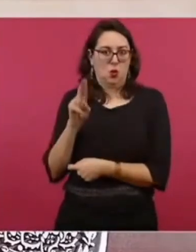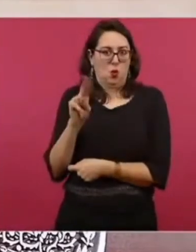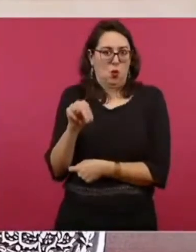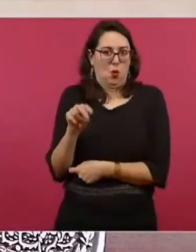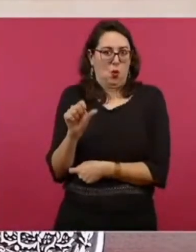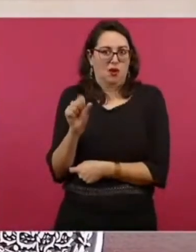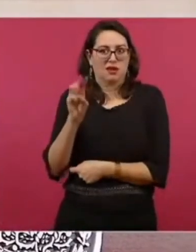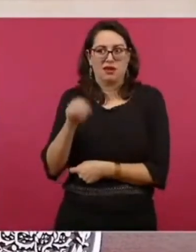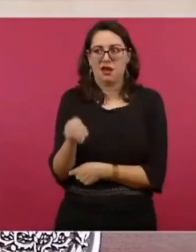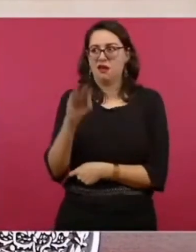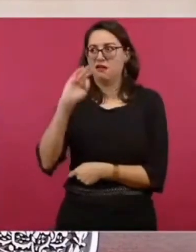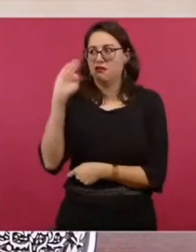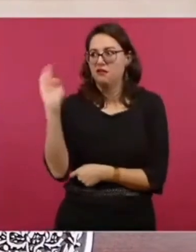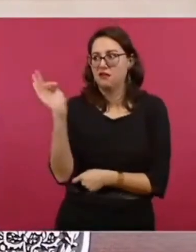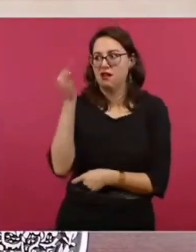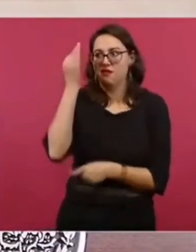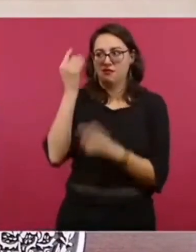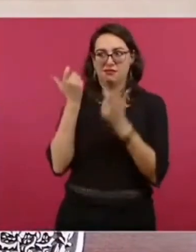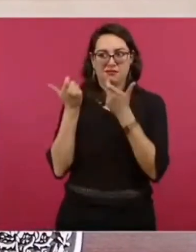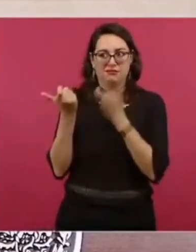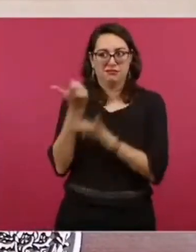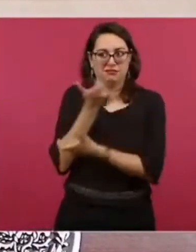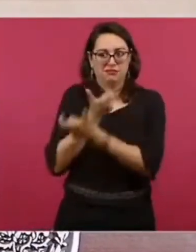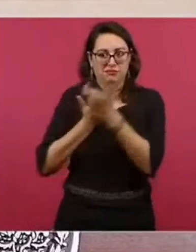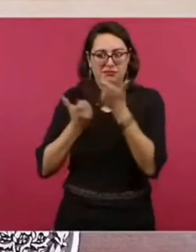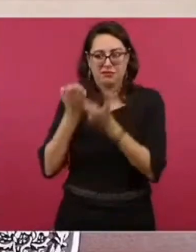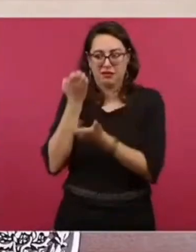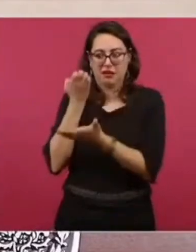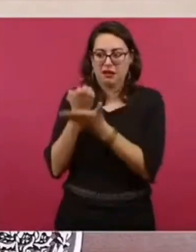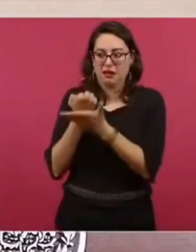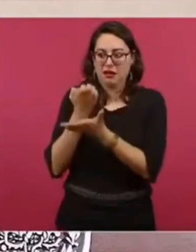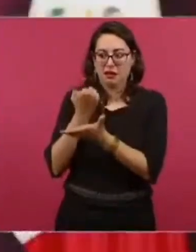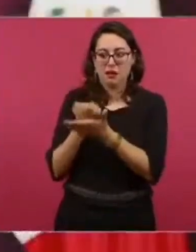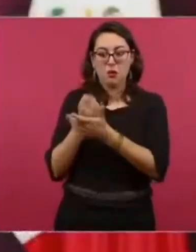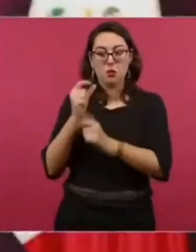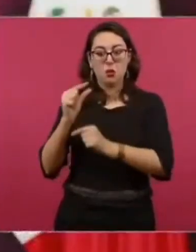para el país se fue